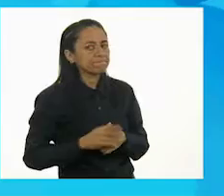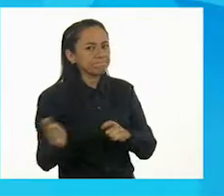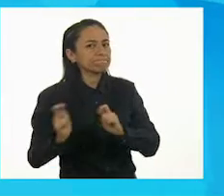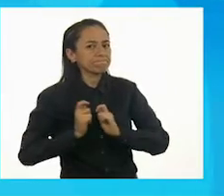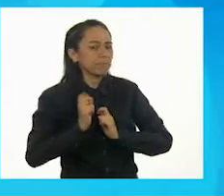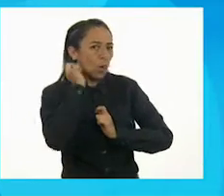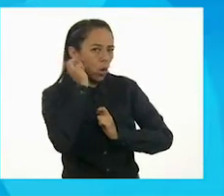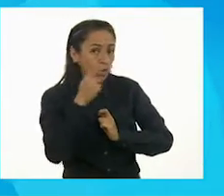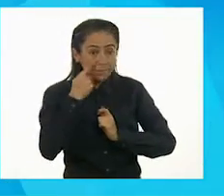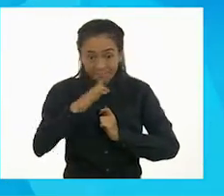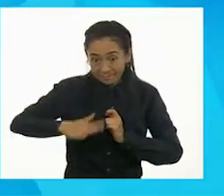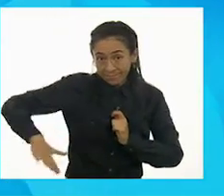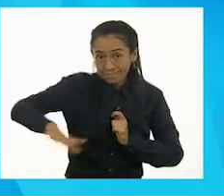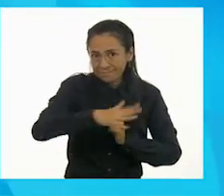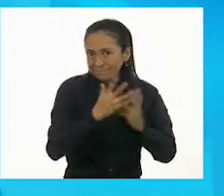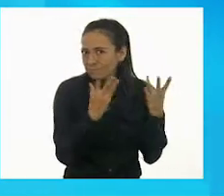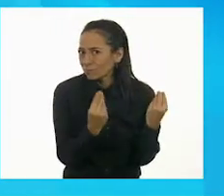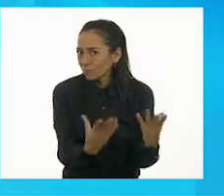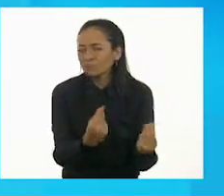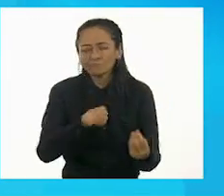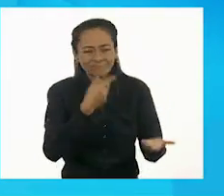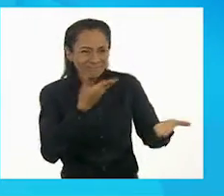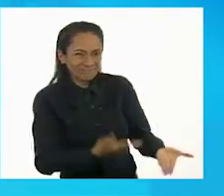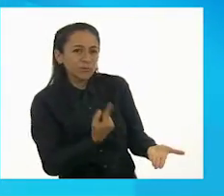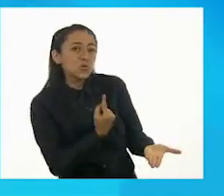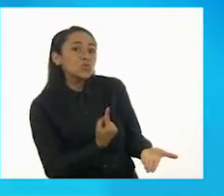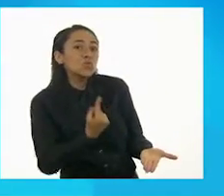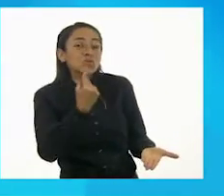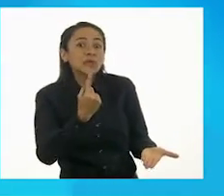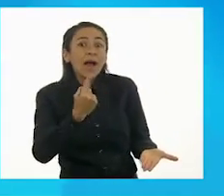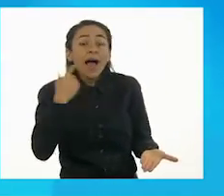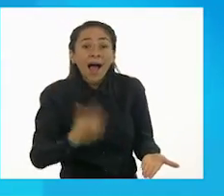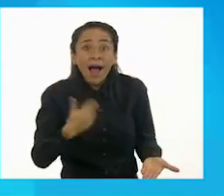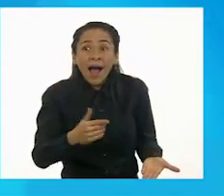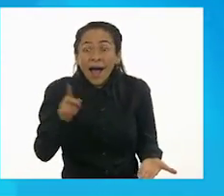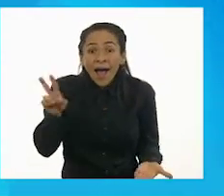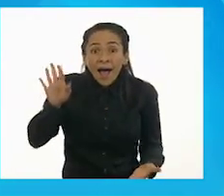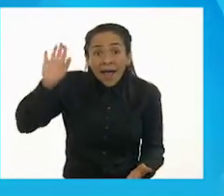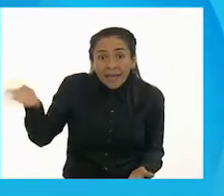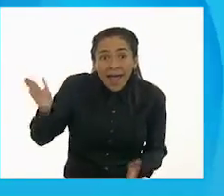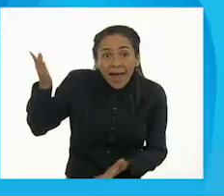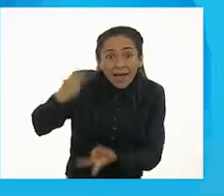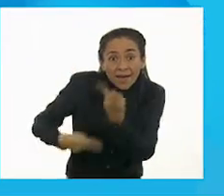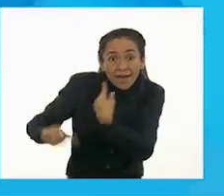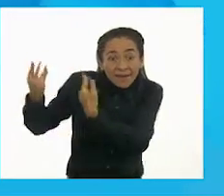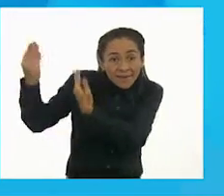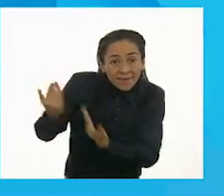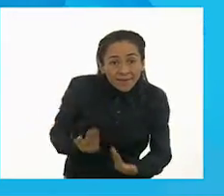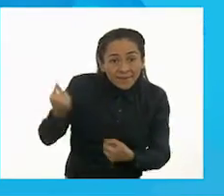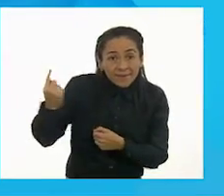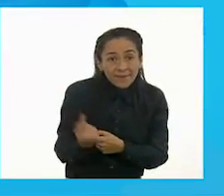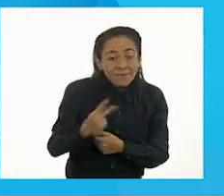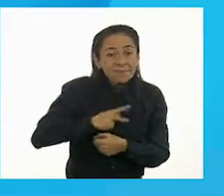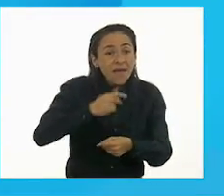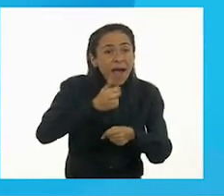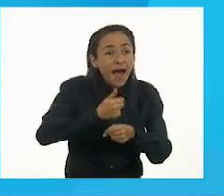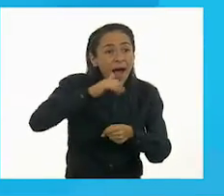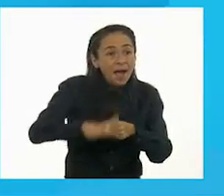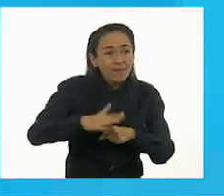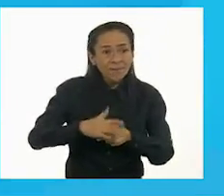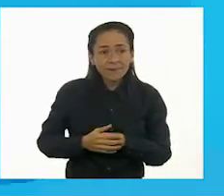Ella es solo una de estas ovejas. Y bien, ¡ah! Miren, ahí viene mi abuelita. Hola, ¿cómo estás?